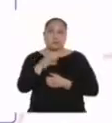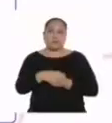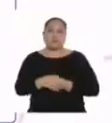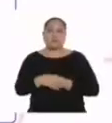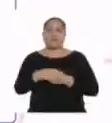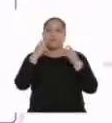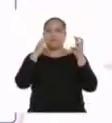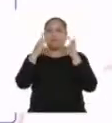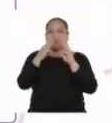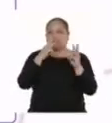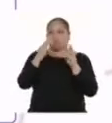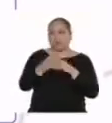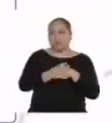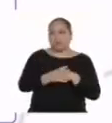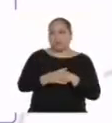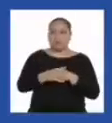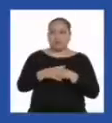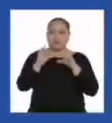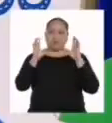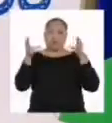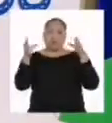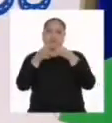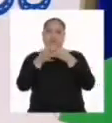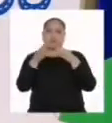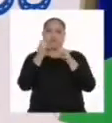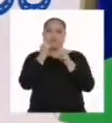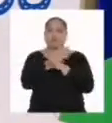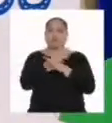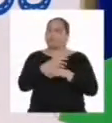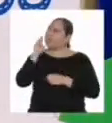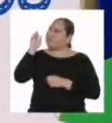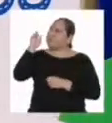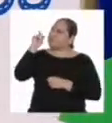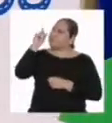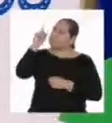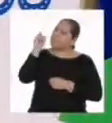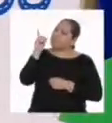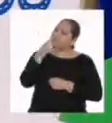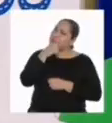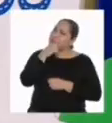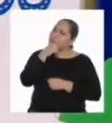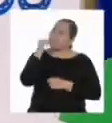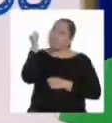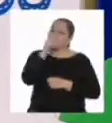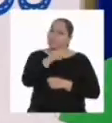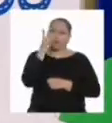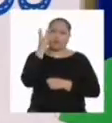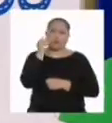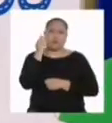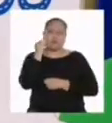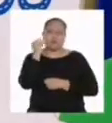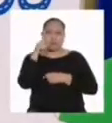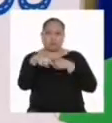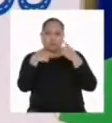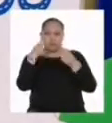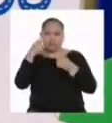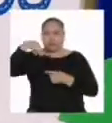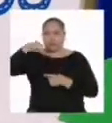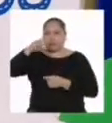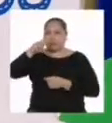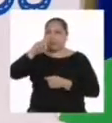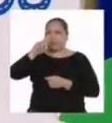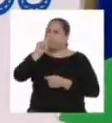chats, foros y redes sociales. Profesora, una pregunta. Según las experiencias que nos contaron